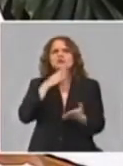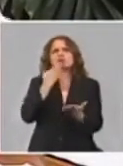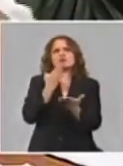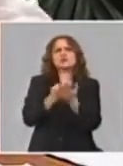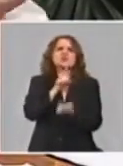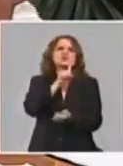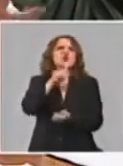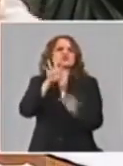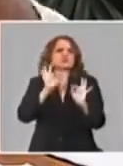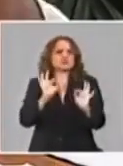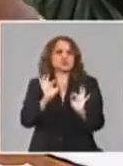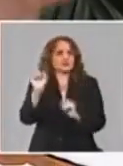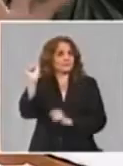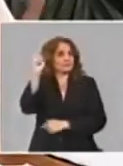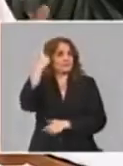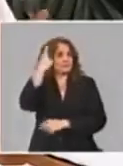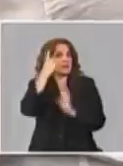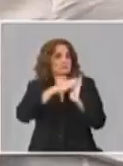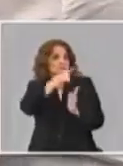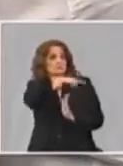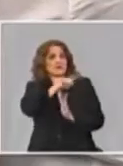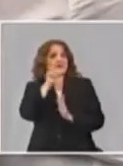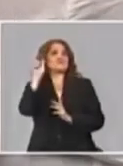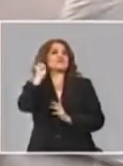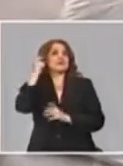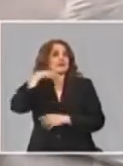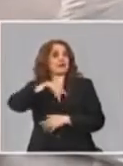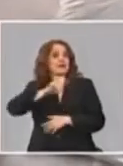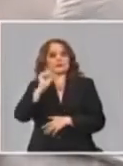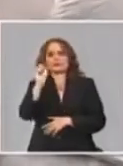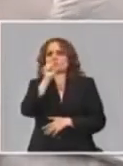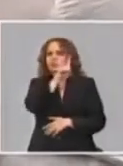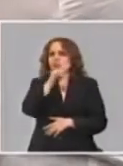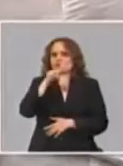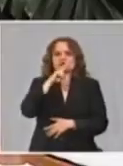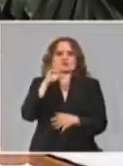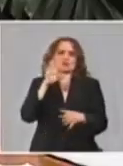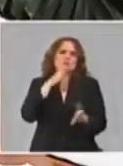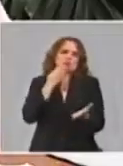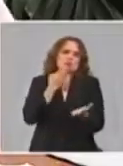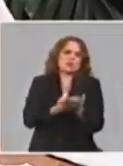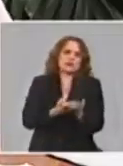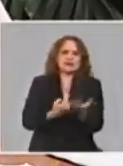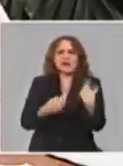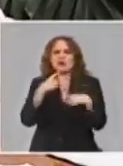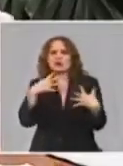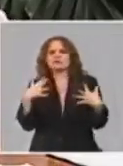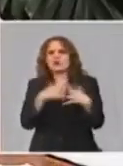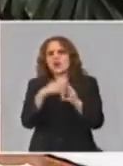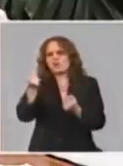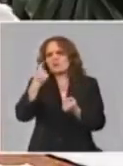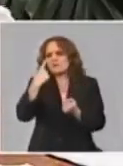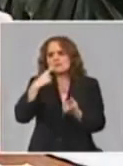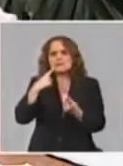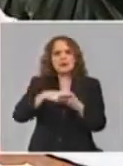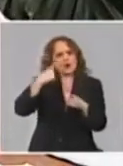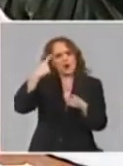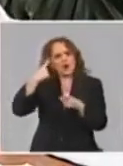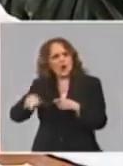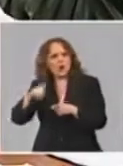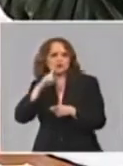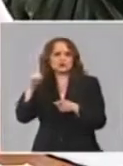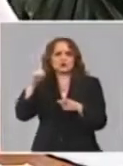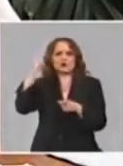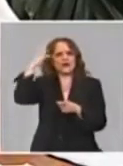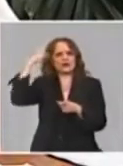12 propuestas en aquella primera aproximación, propuestas que tenían que ver con Biocubafarma, propuestas que tenían que ver con el CENSA, propuestas que tenían que ver con el